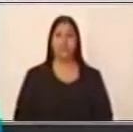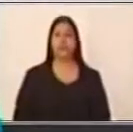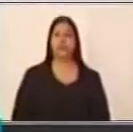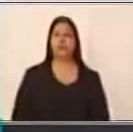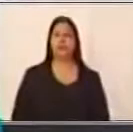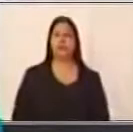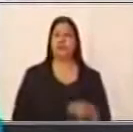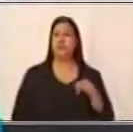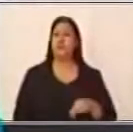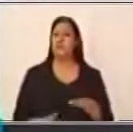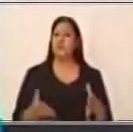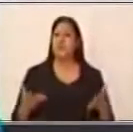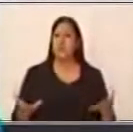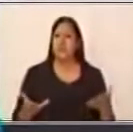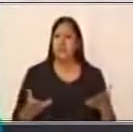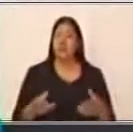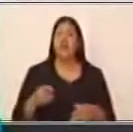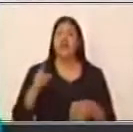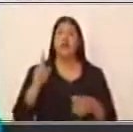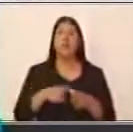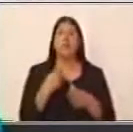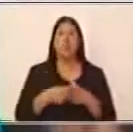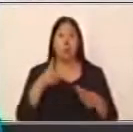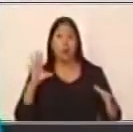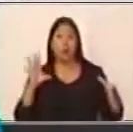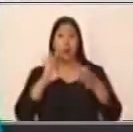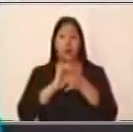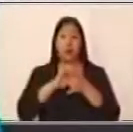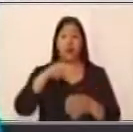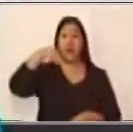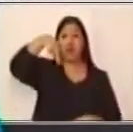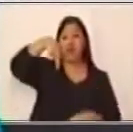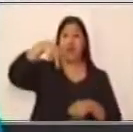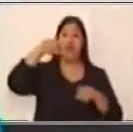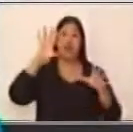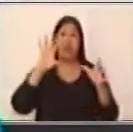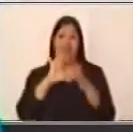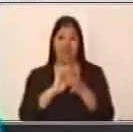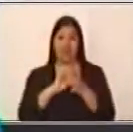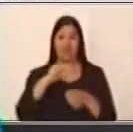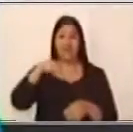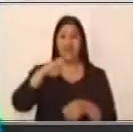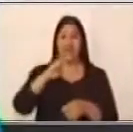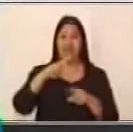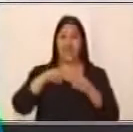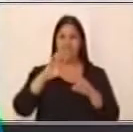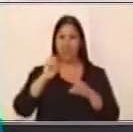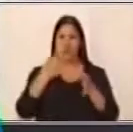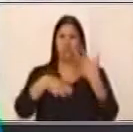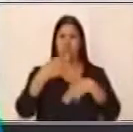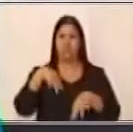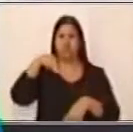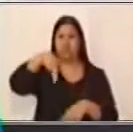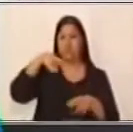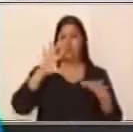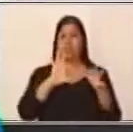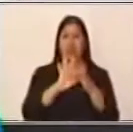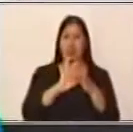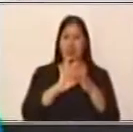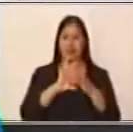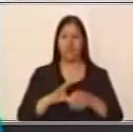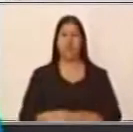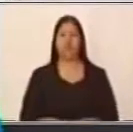Estas proposiciones, cuando están unidas por nexos, o sea, conjunciones, van a dar origen a estas oraciones compuestas. Es decir,